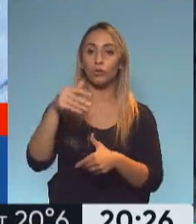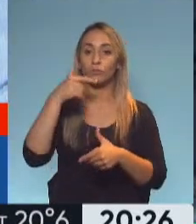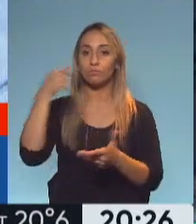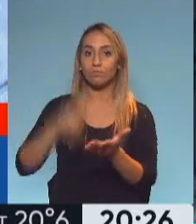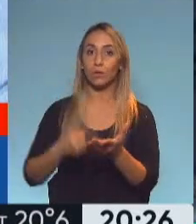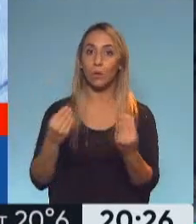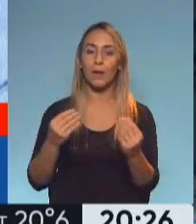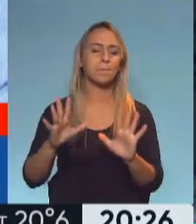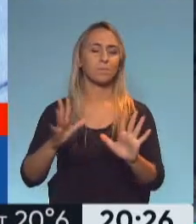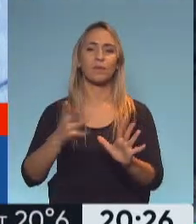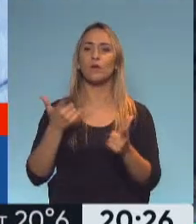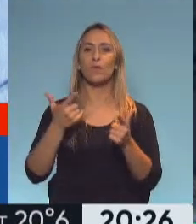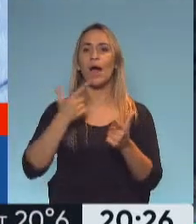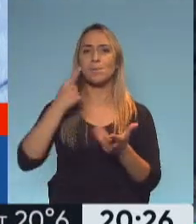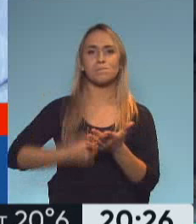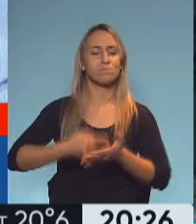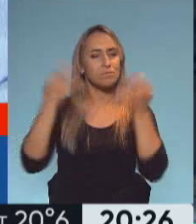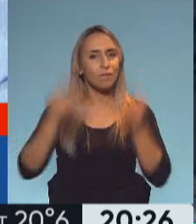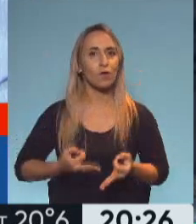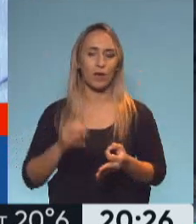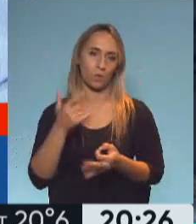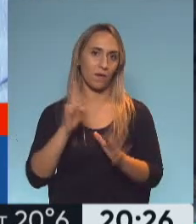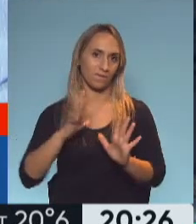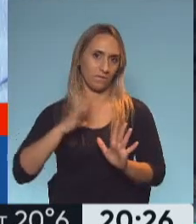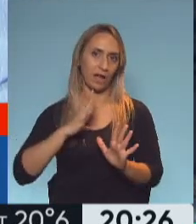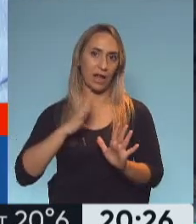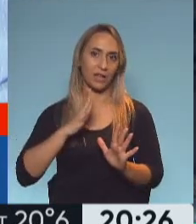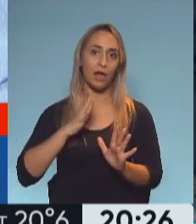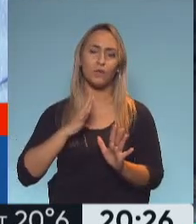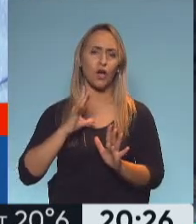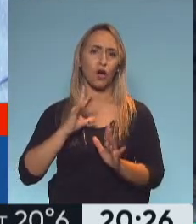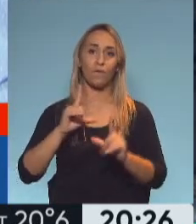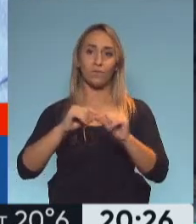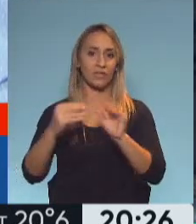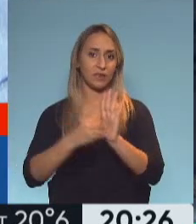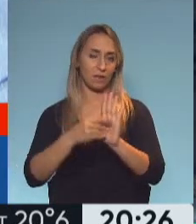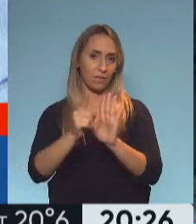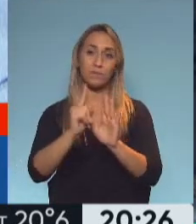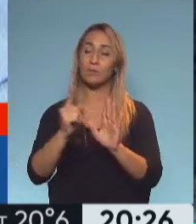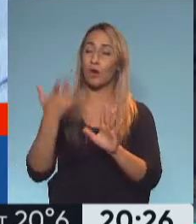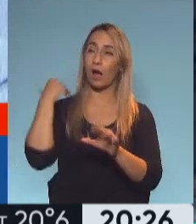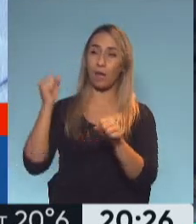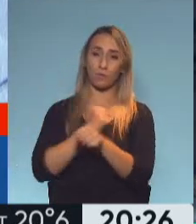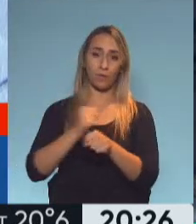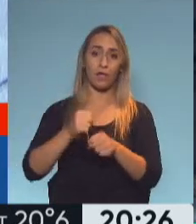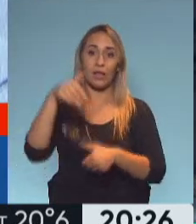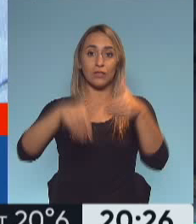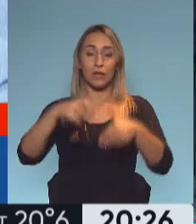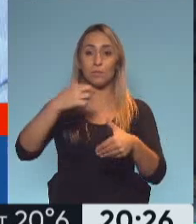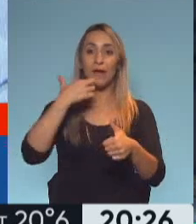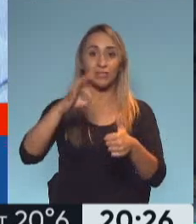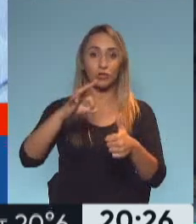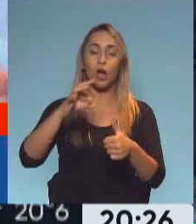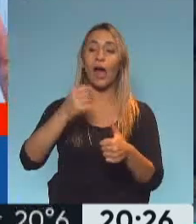algunas conversaciones, pero por ahora el calendario es el que fue aprobado. Las PASO en agosto y las